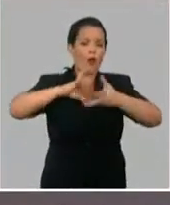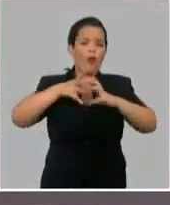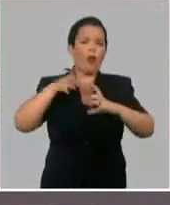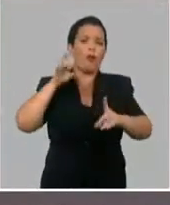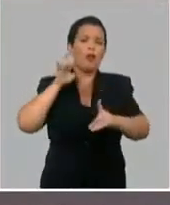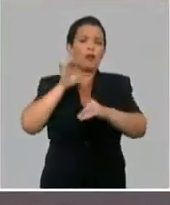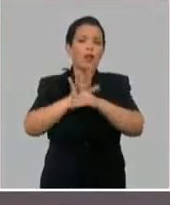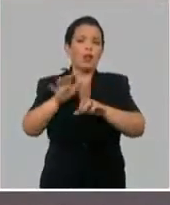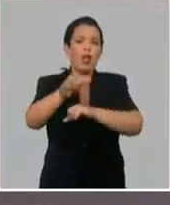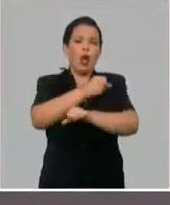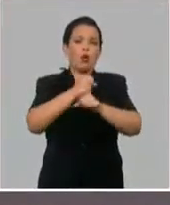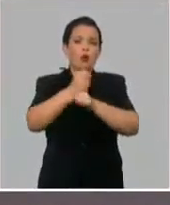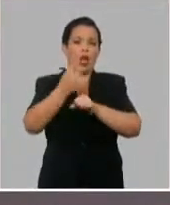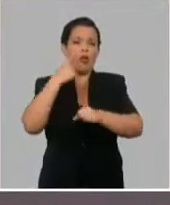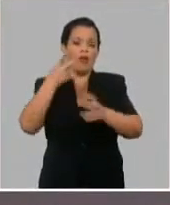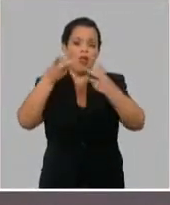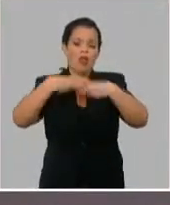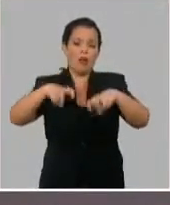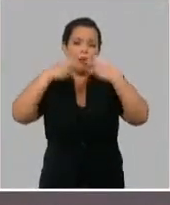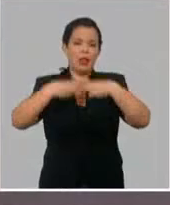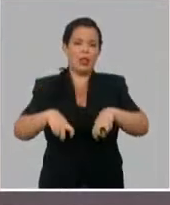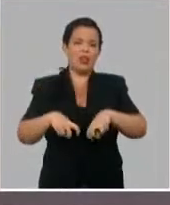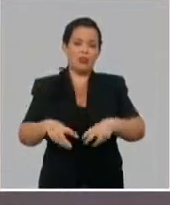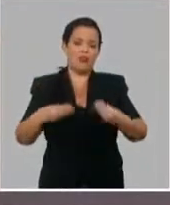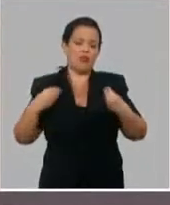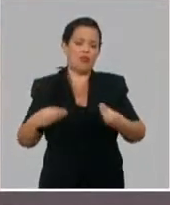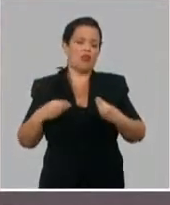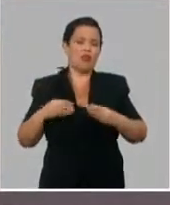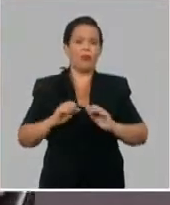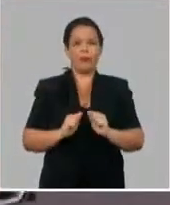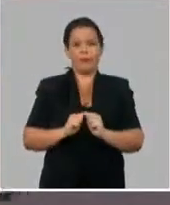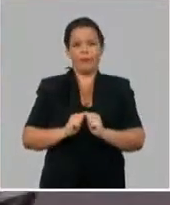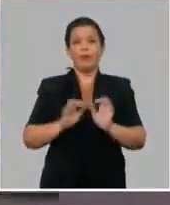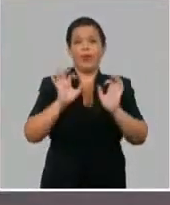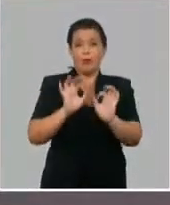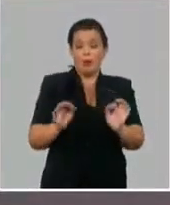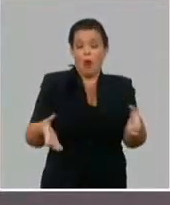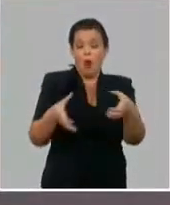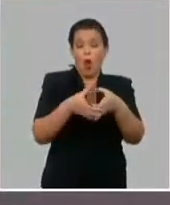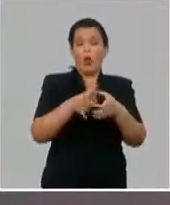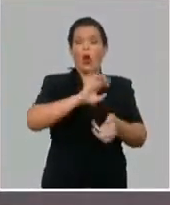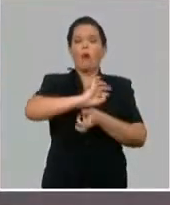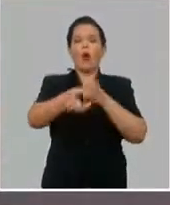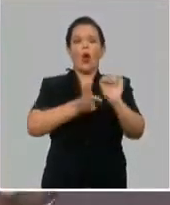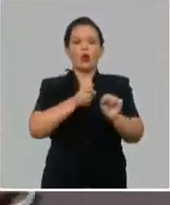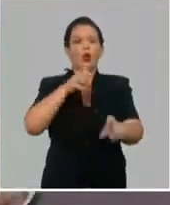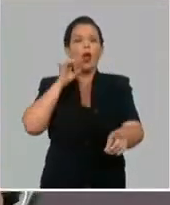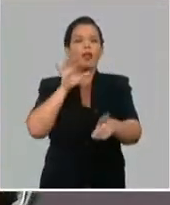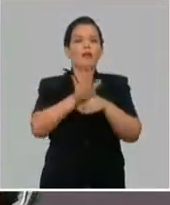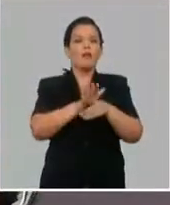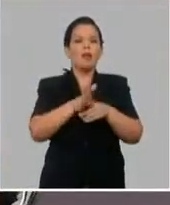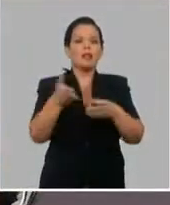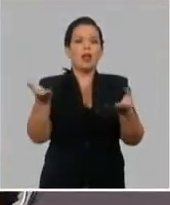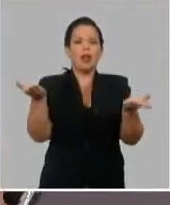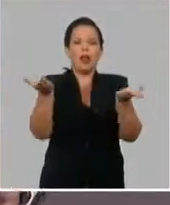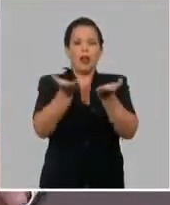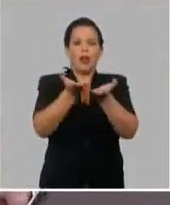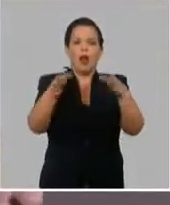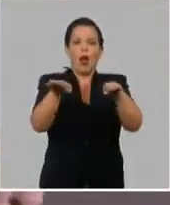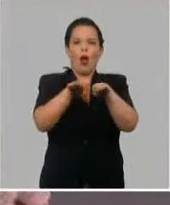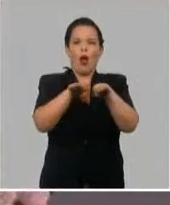cuáles son los parámetros normales, cuáles son los valores normales. Y además, los grupos controles con los cuales se comparaban no eran adecuados.